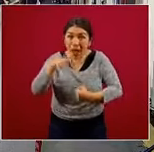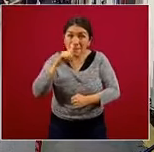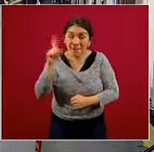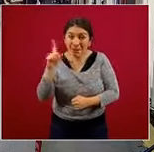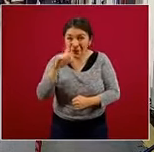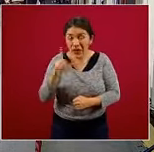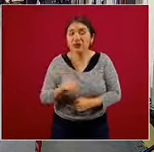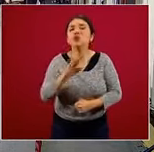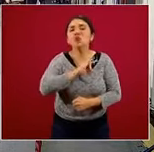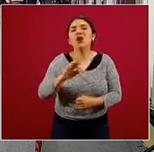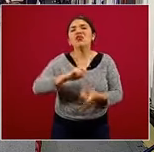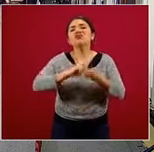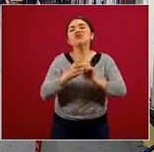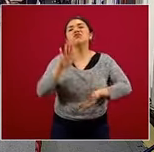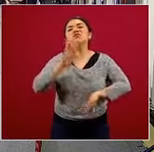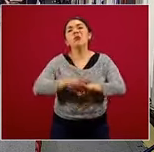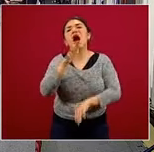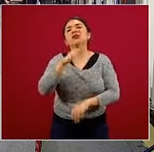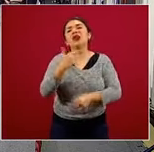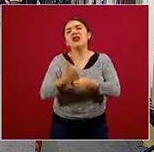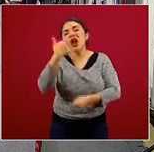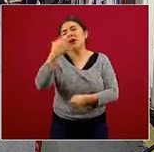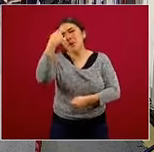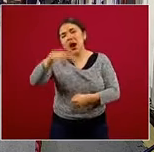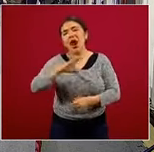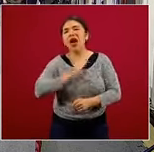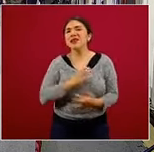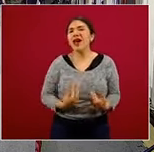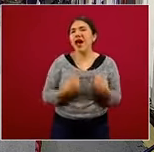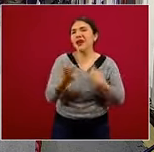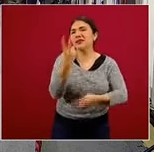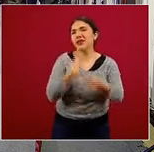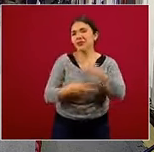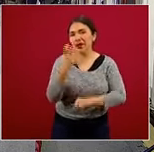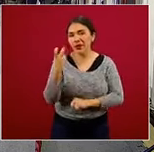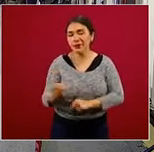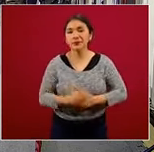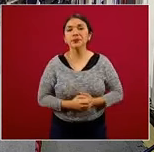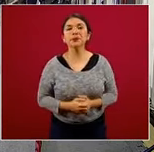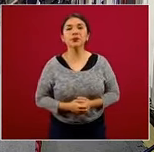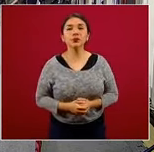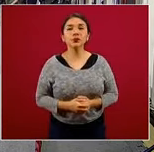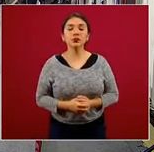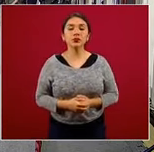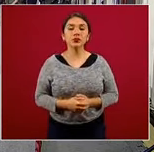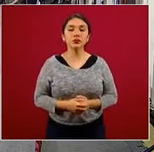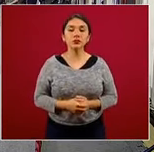también desde luego aumenta el riesgo de algunos tipos de cáncer. La siguiente, por favor.